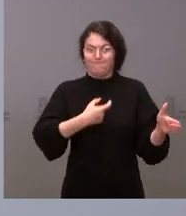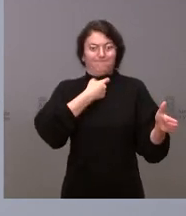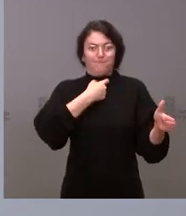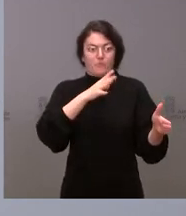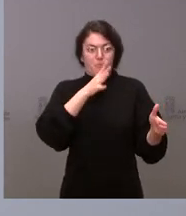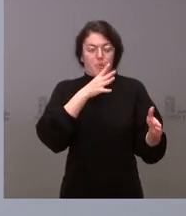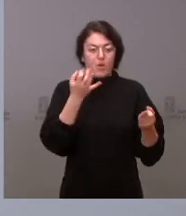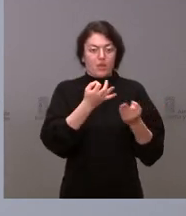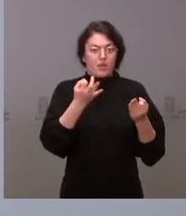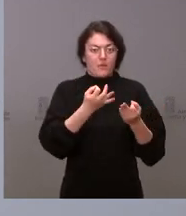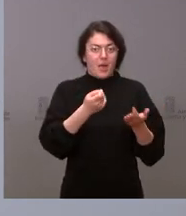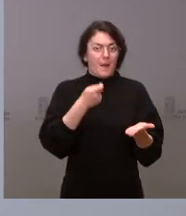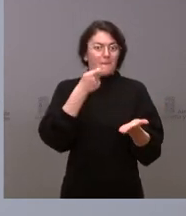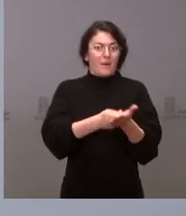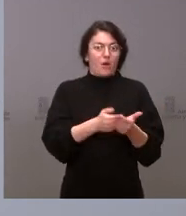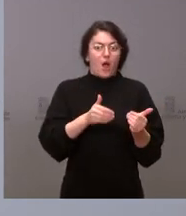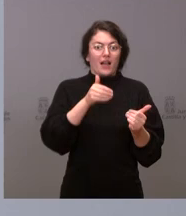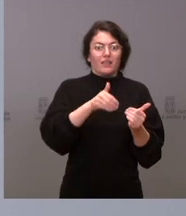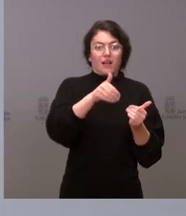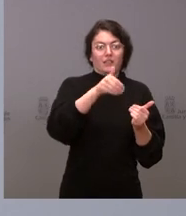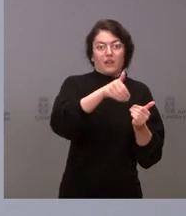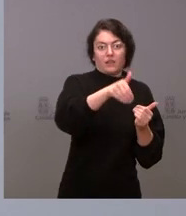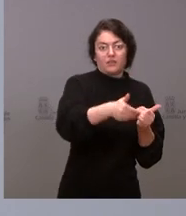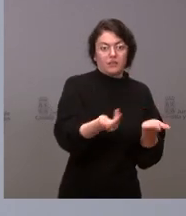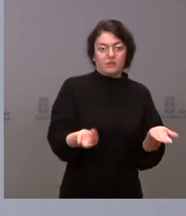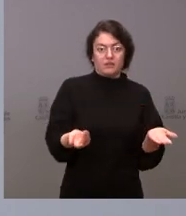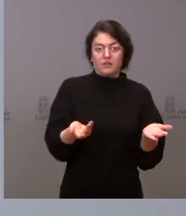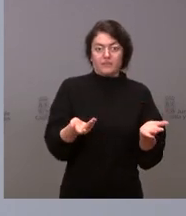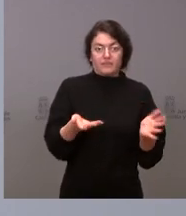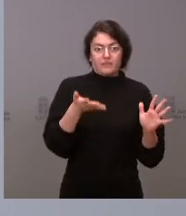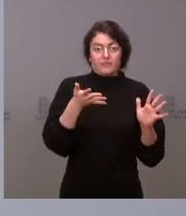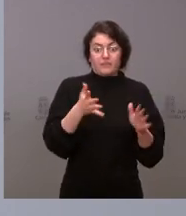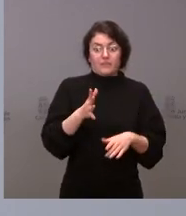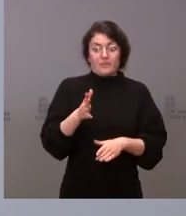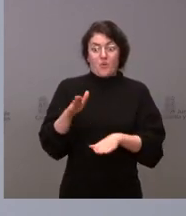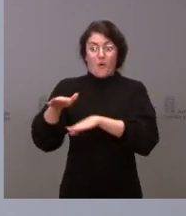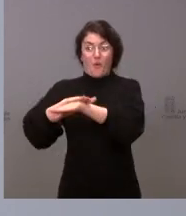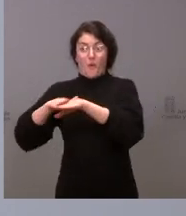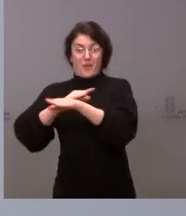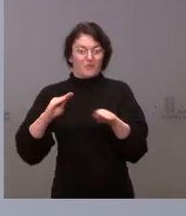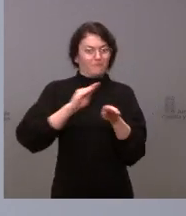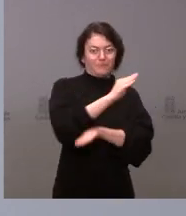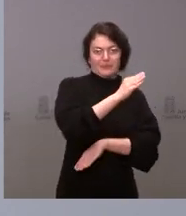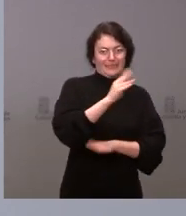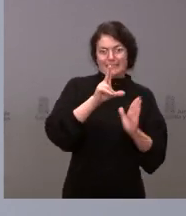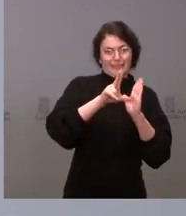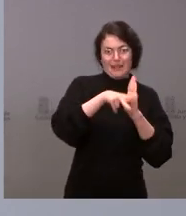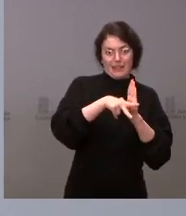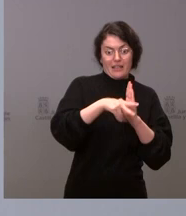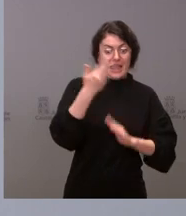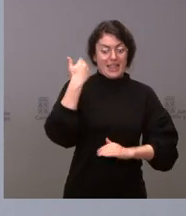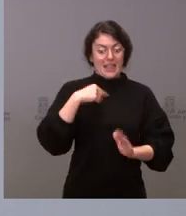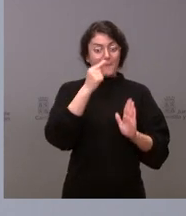adelantando al consumidor algunos importes que llegaban muy tarde por parte del Gobierno con estas medidas que ya están en vigor